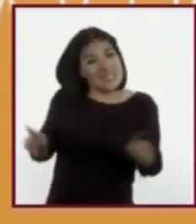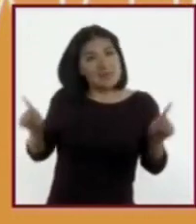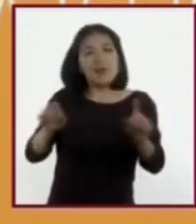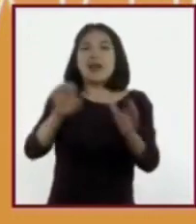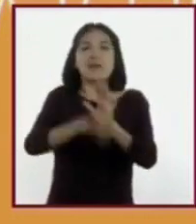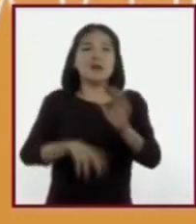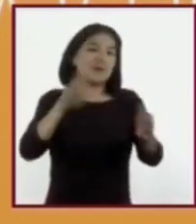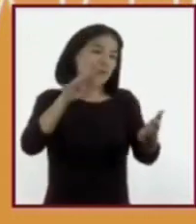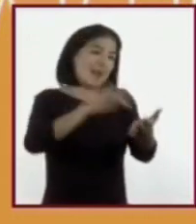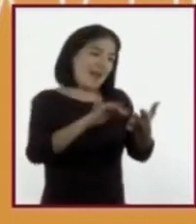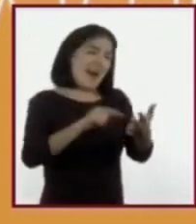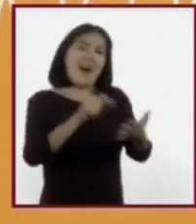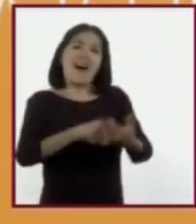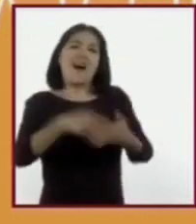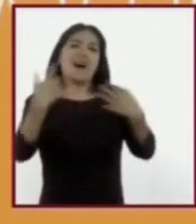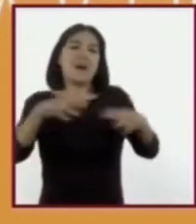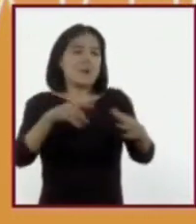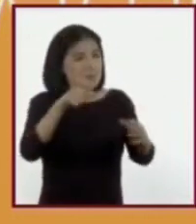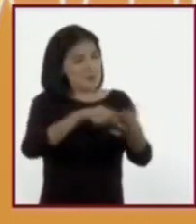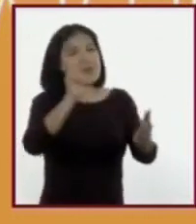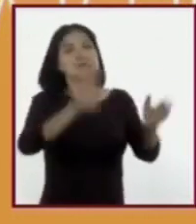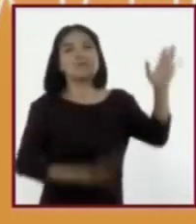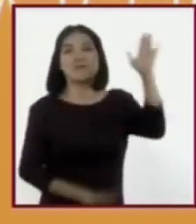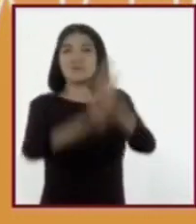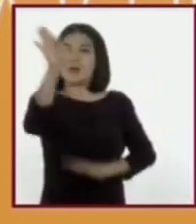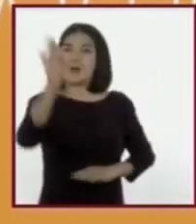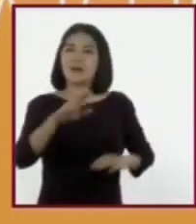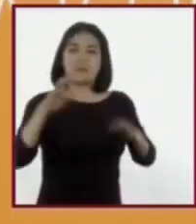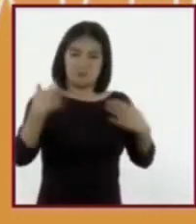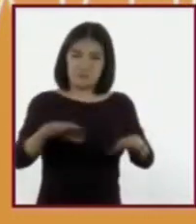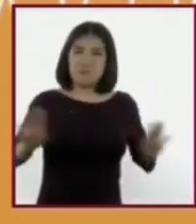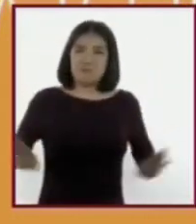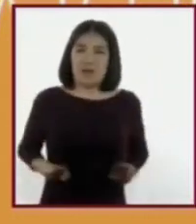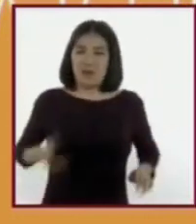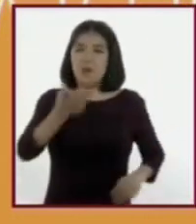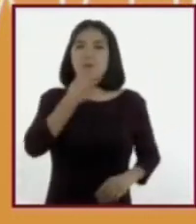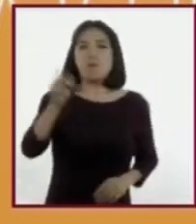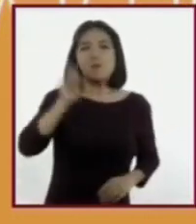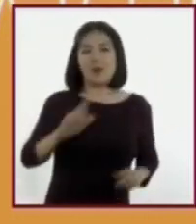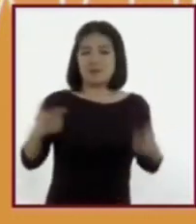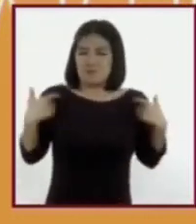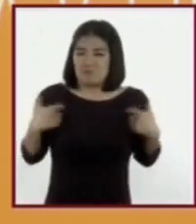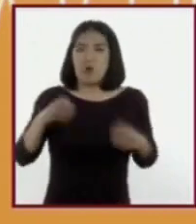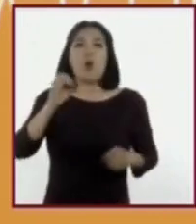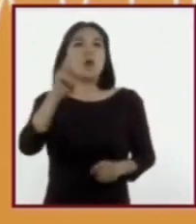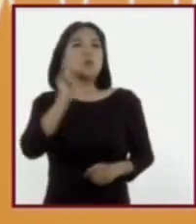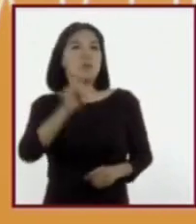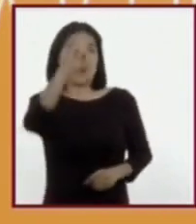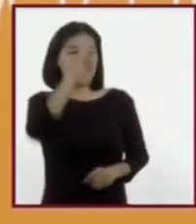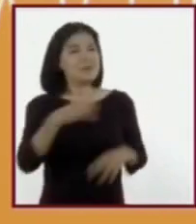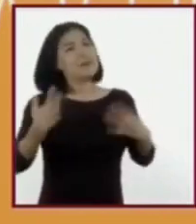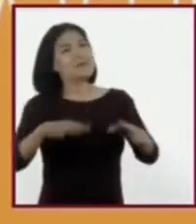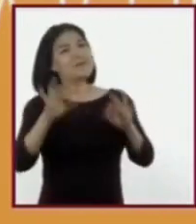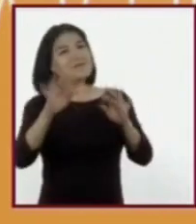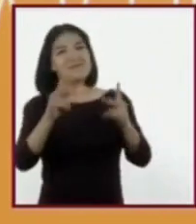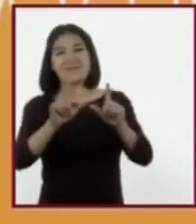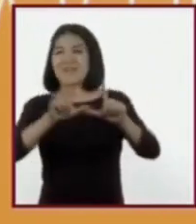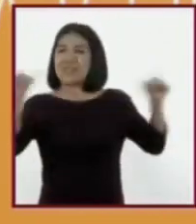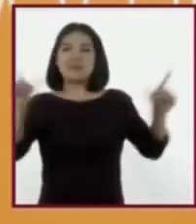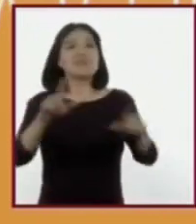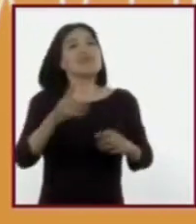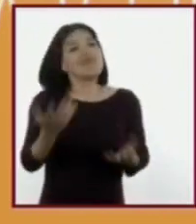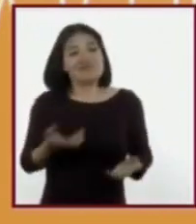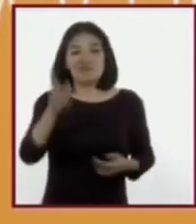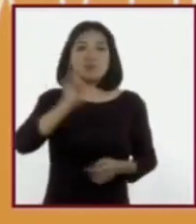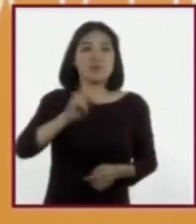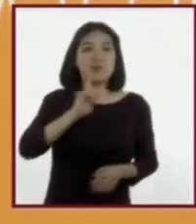donde el éxito se asocia con tener una pareja atractiva o que ser hombre implica ejercer poder sobre la mujer. Y